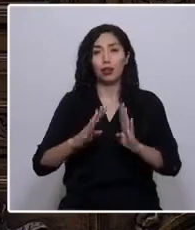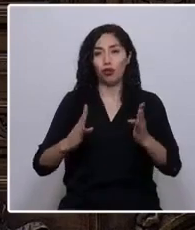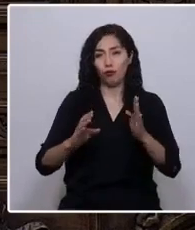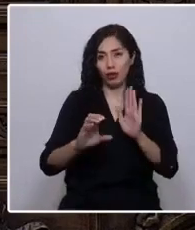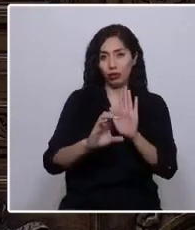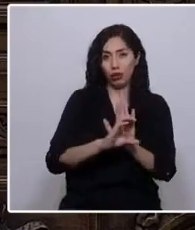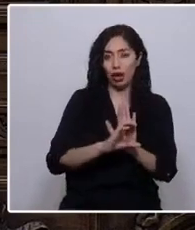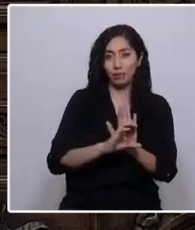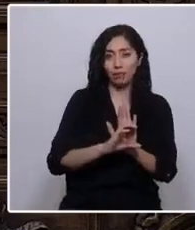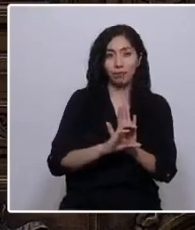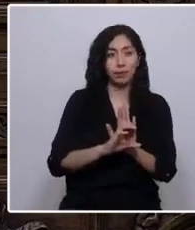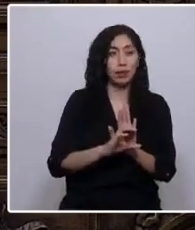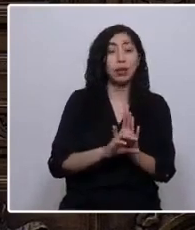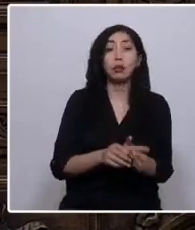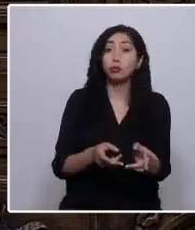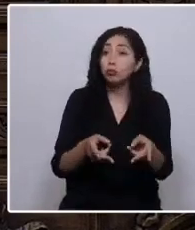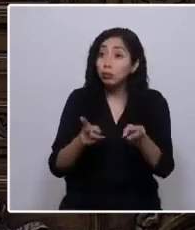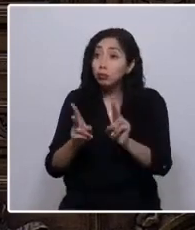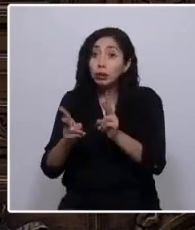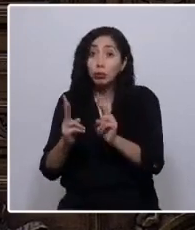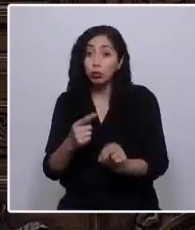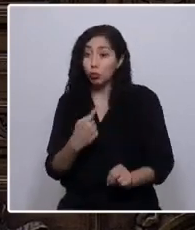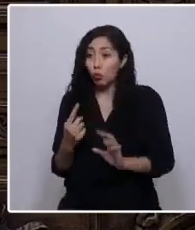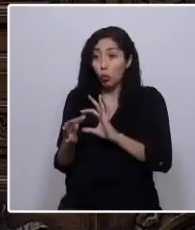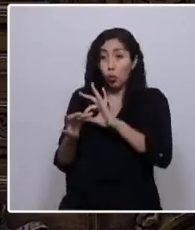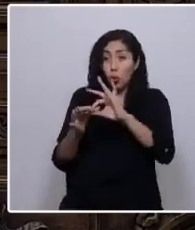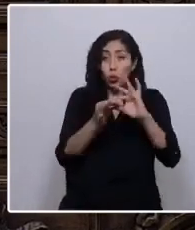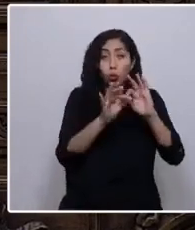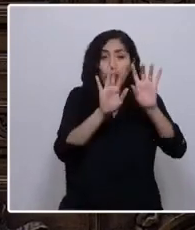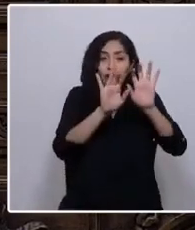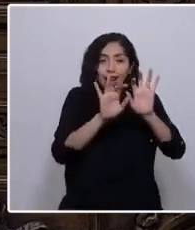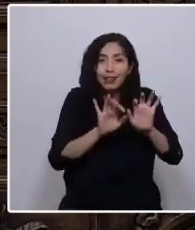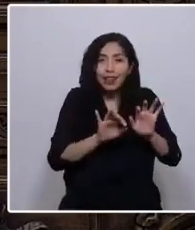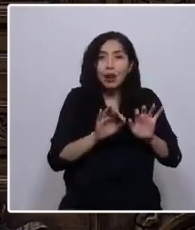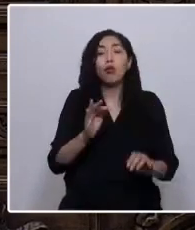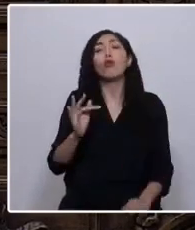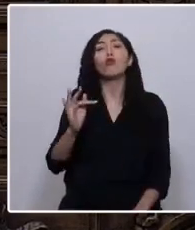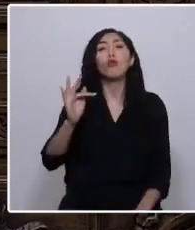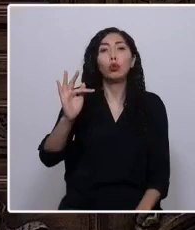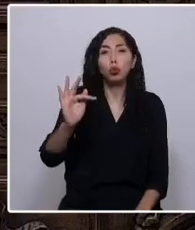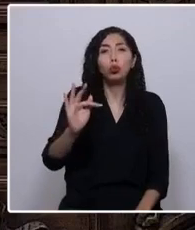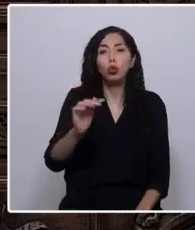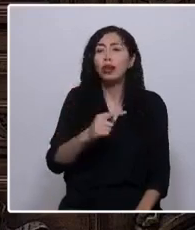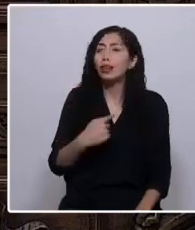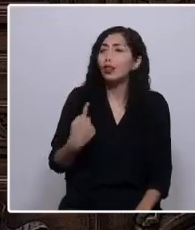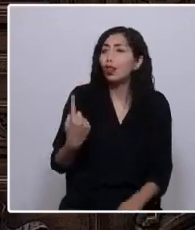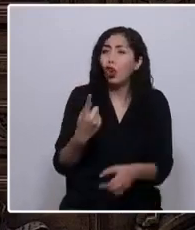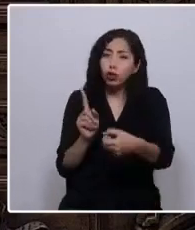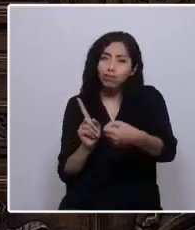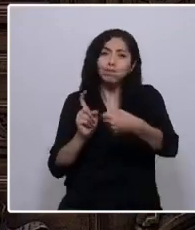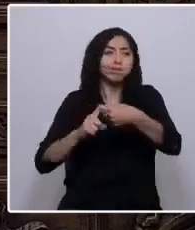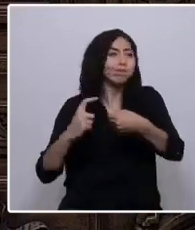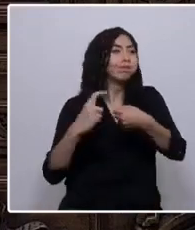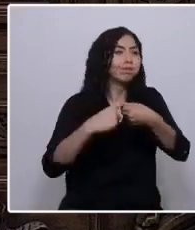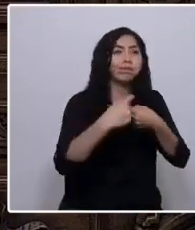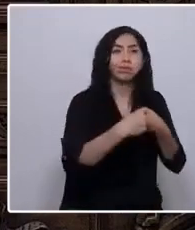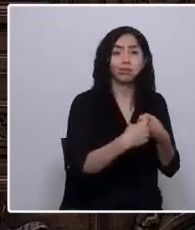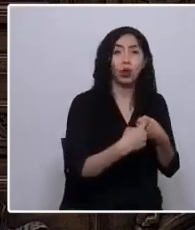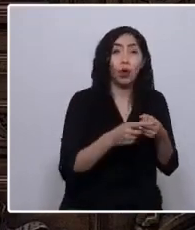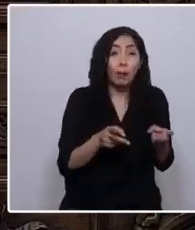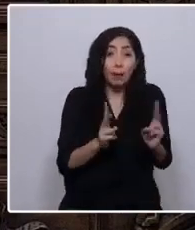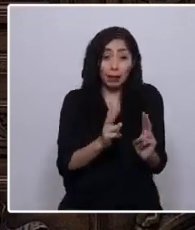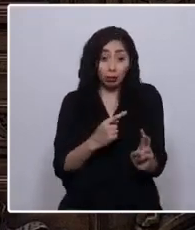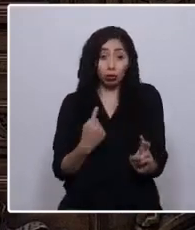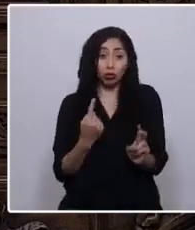permitámonos escribir juntos un futuro donde todos seamos parte. Permitámonos escribir juntos